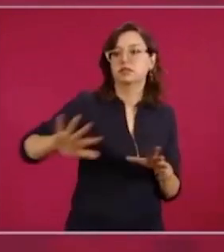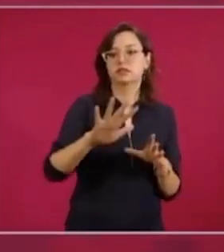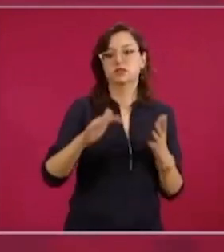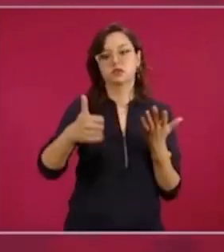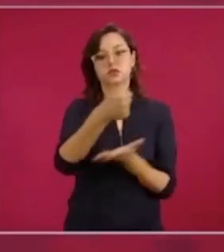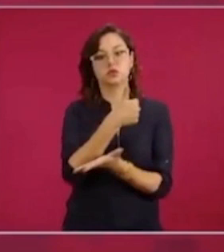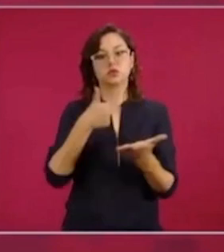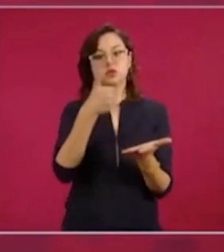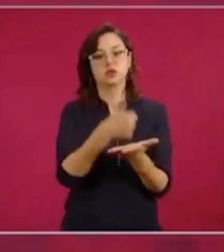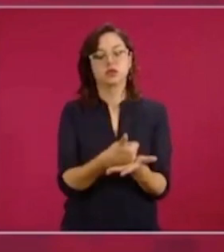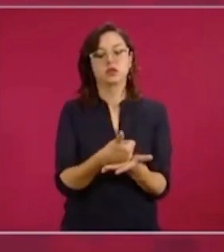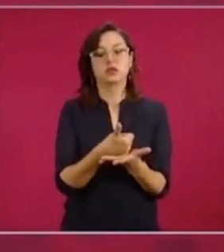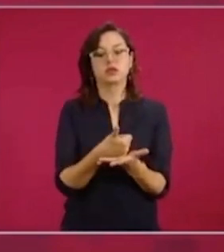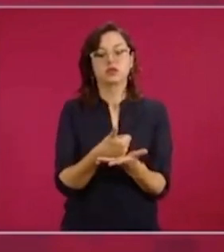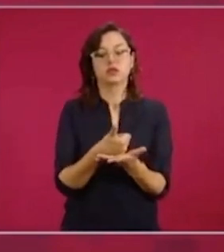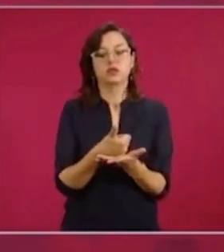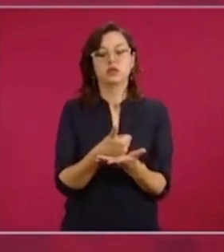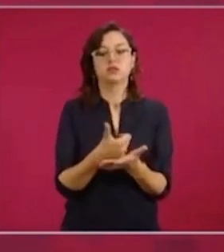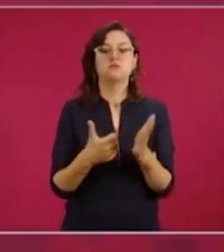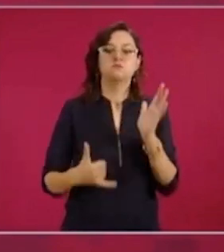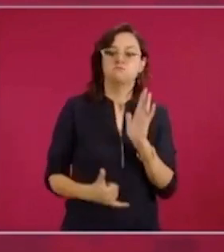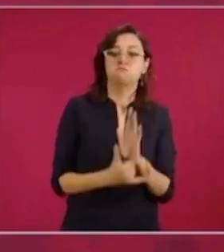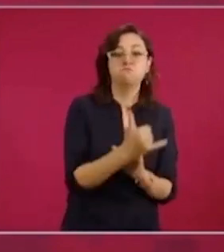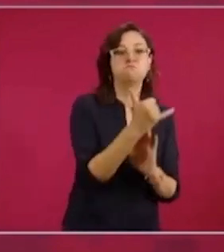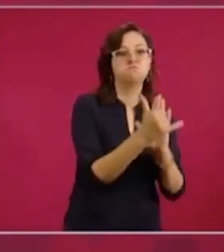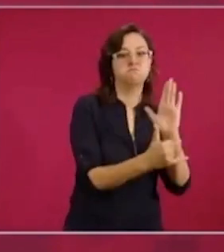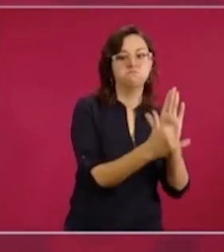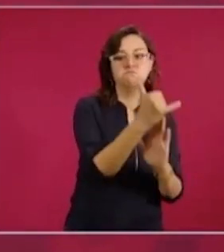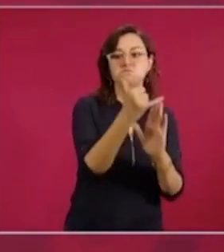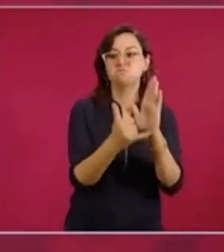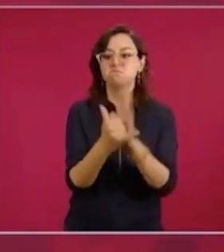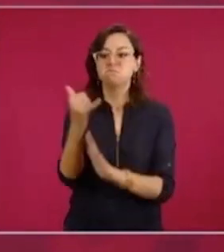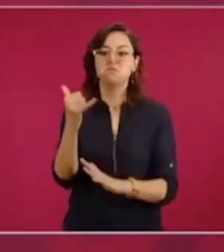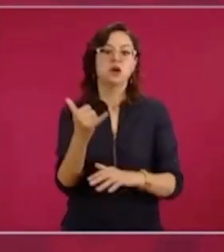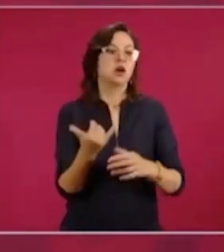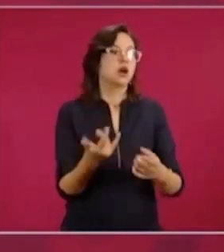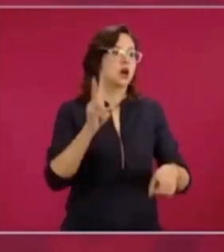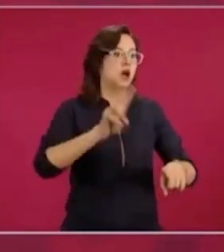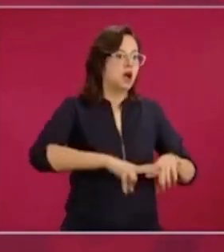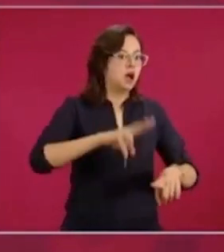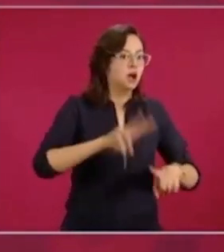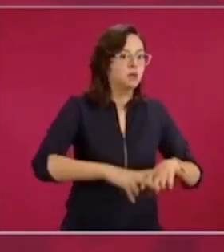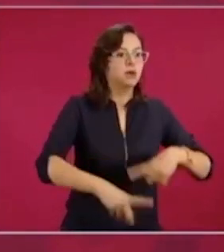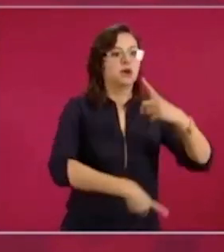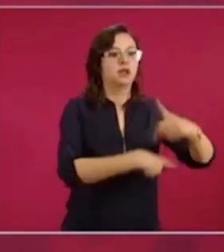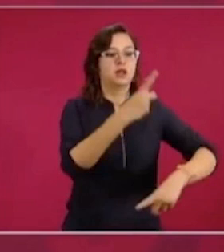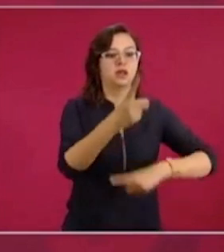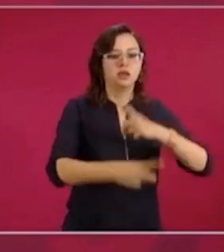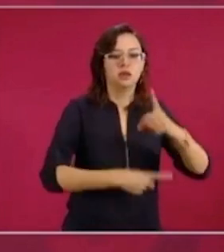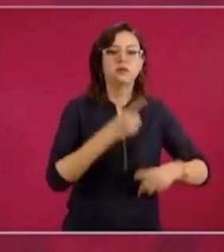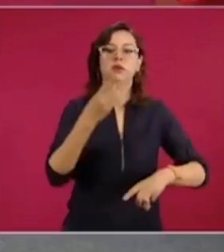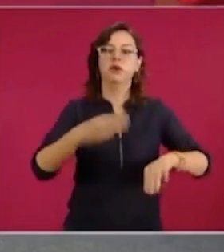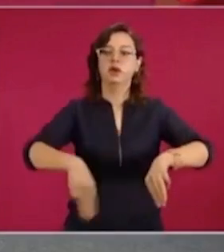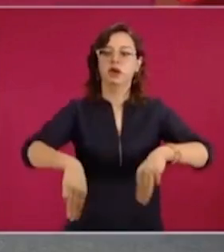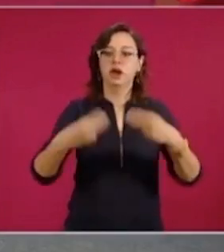construyen unidades deportivas, mercados,